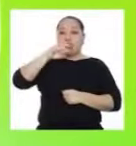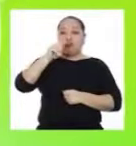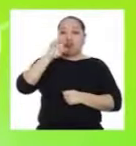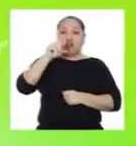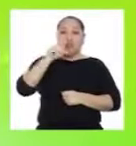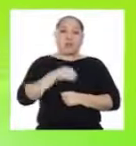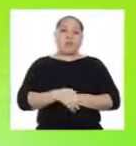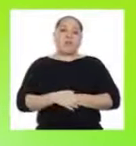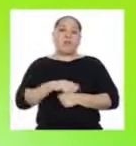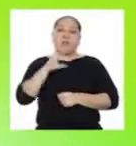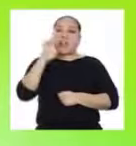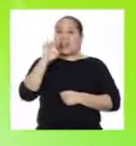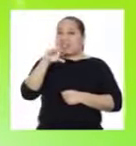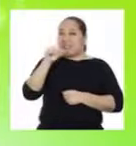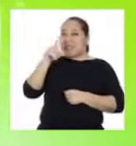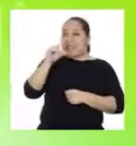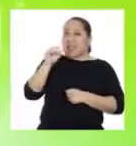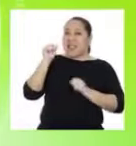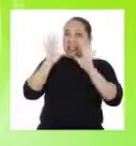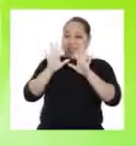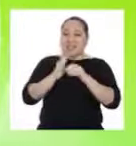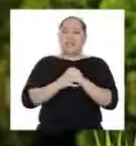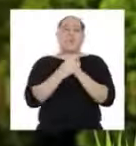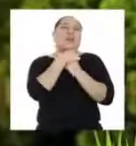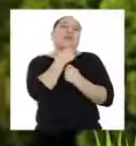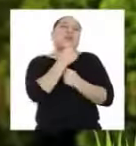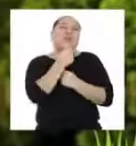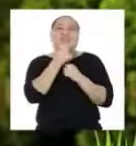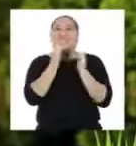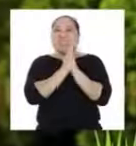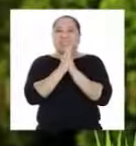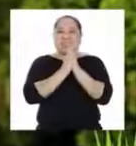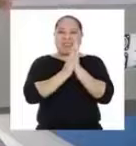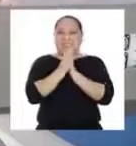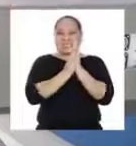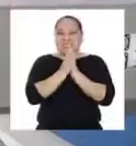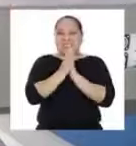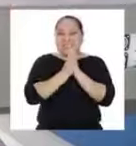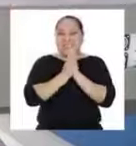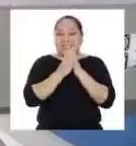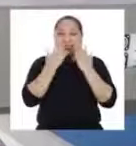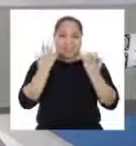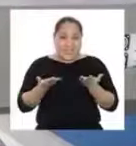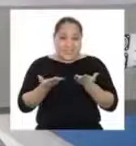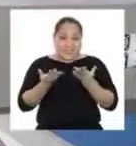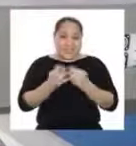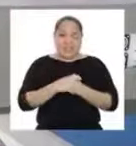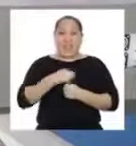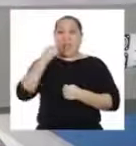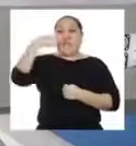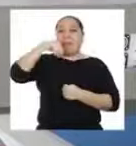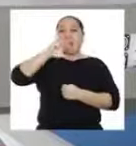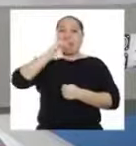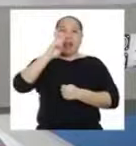pictograma tiene una escala de 10. ¡Me gusta! ¡Entonces,